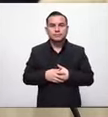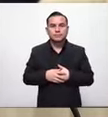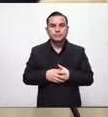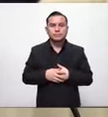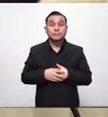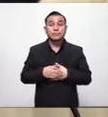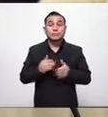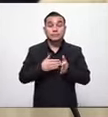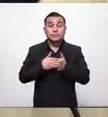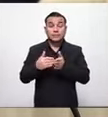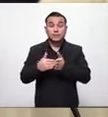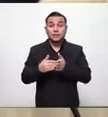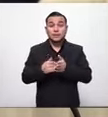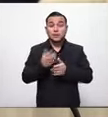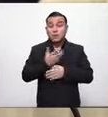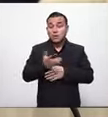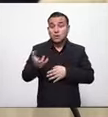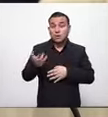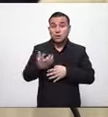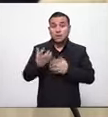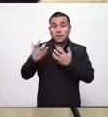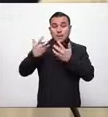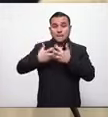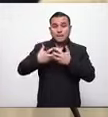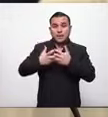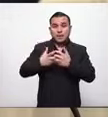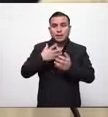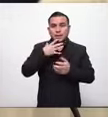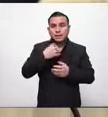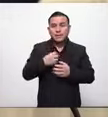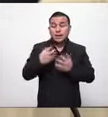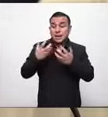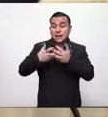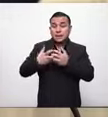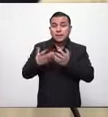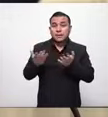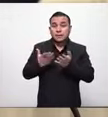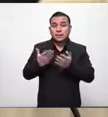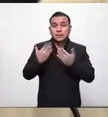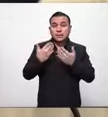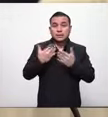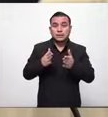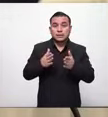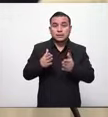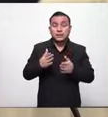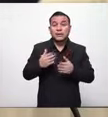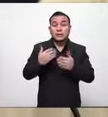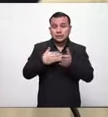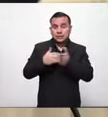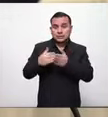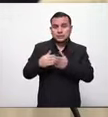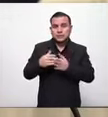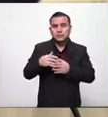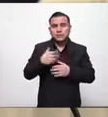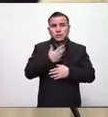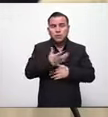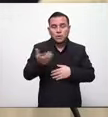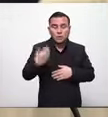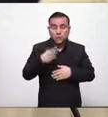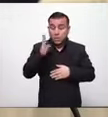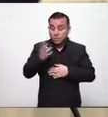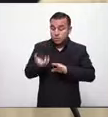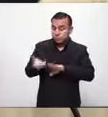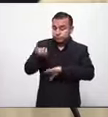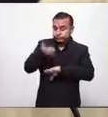adicionando sectores productivos sabemos que muchas empresas ya están haciéndolo de esa forma porque las mismas empresas